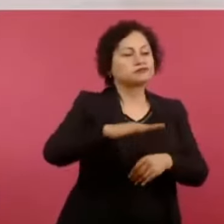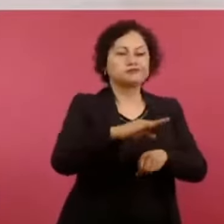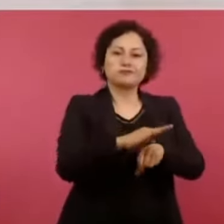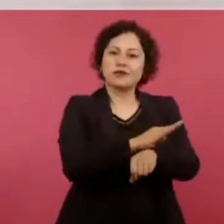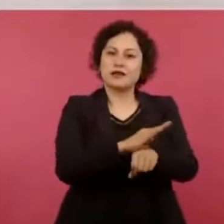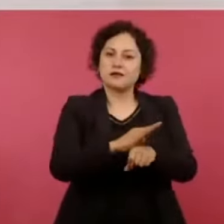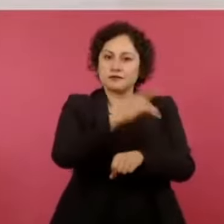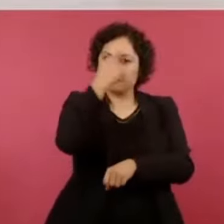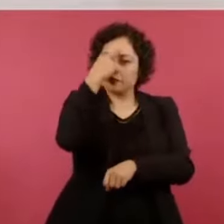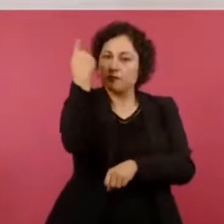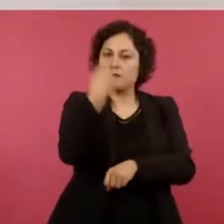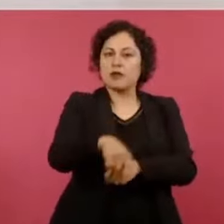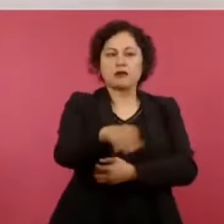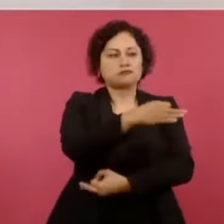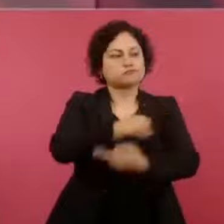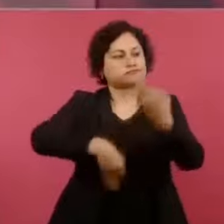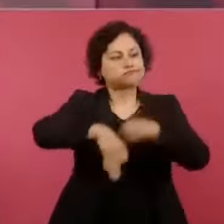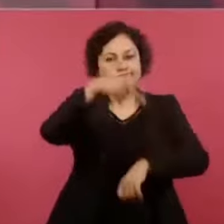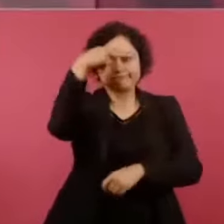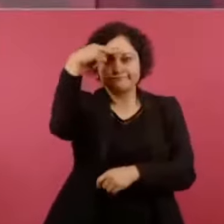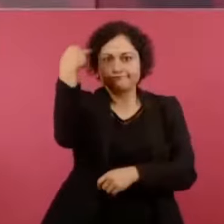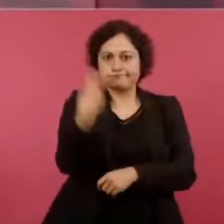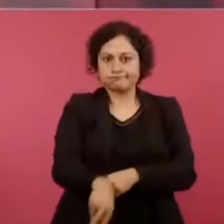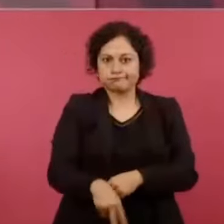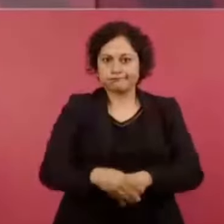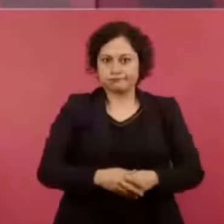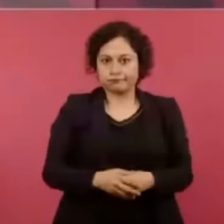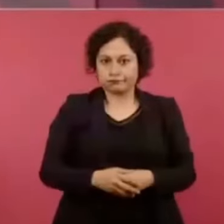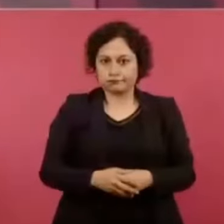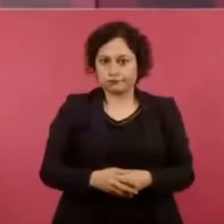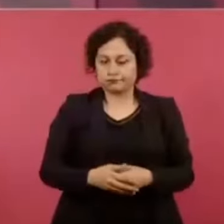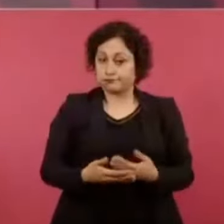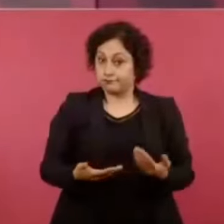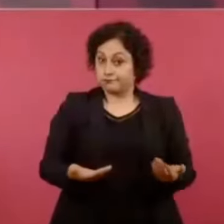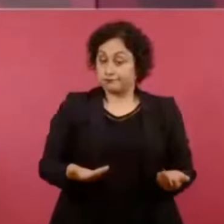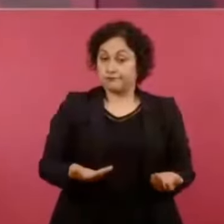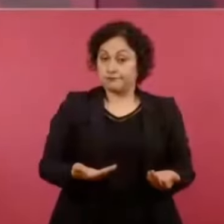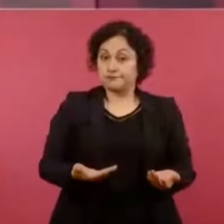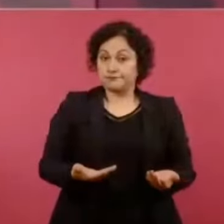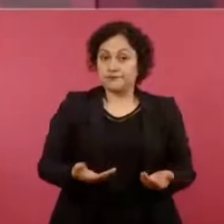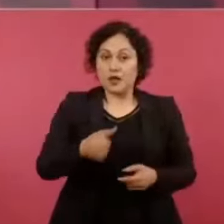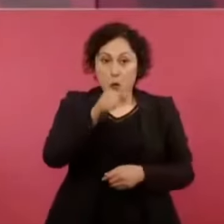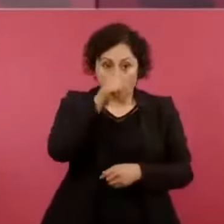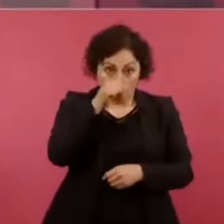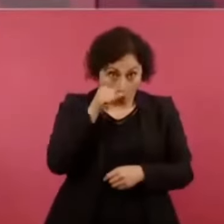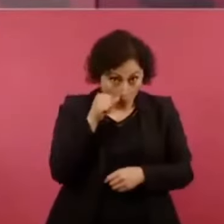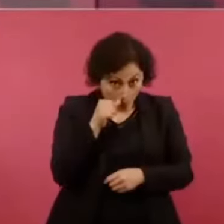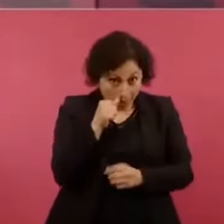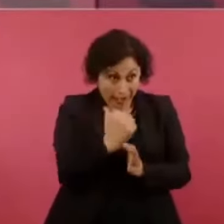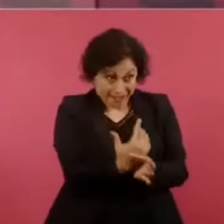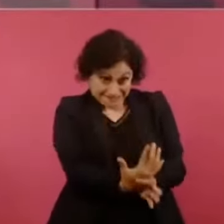en sus discursos